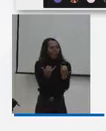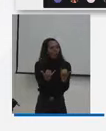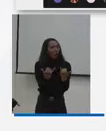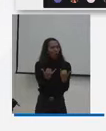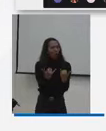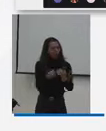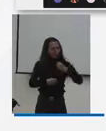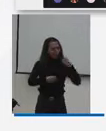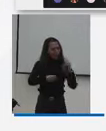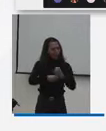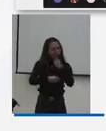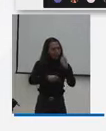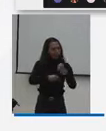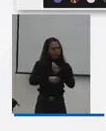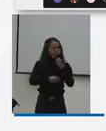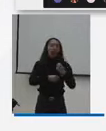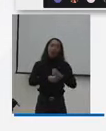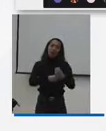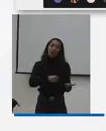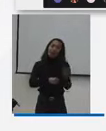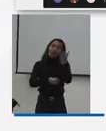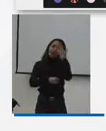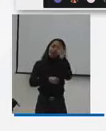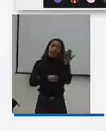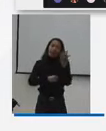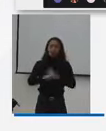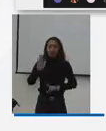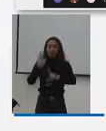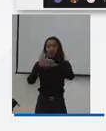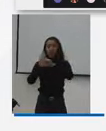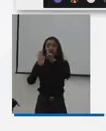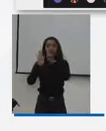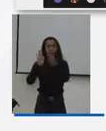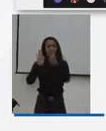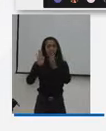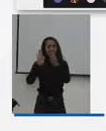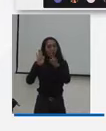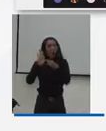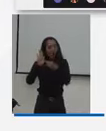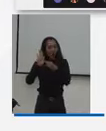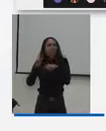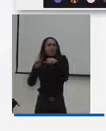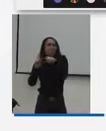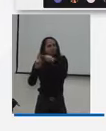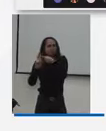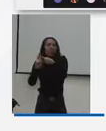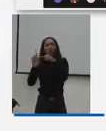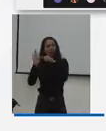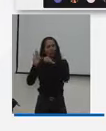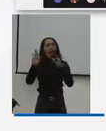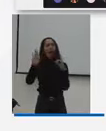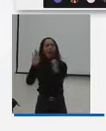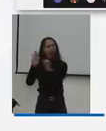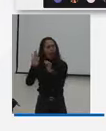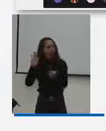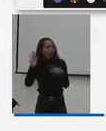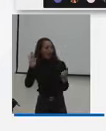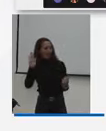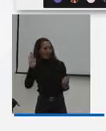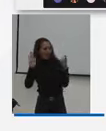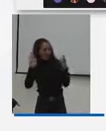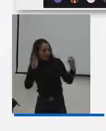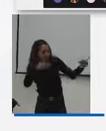sin apartarnos de todas las cosas buenas que tiene la ley 181, lo que busca es justamente eso,